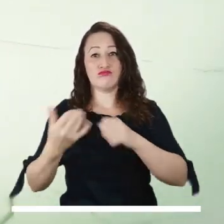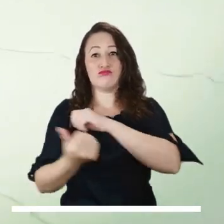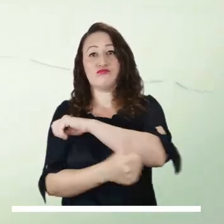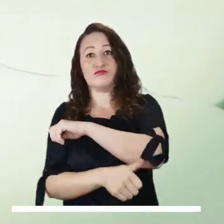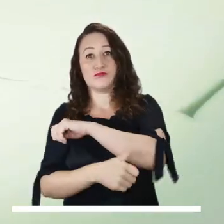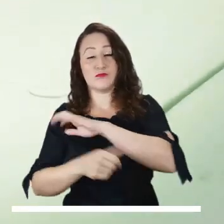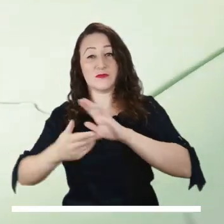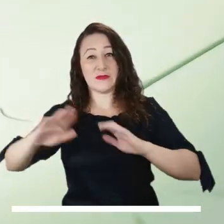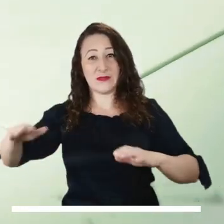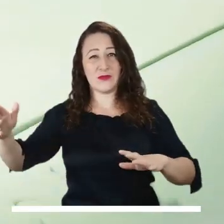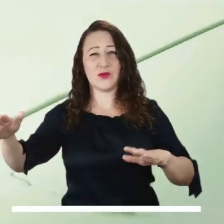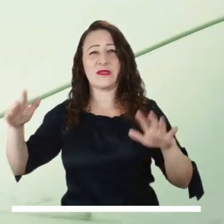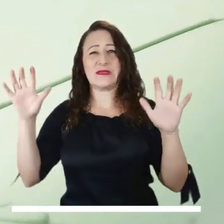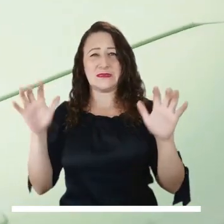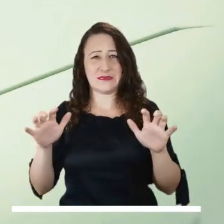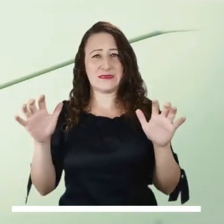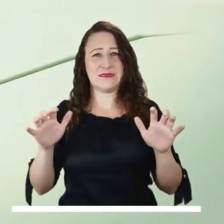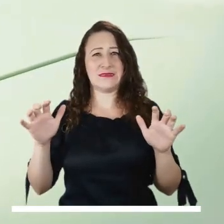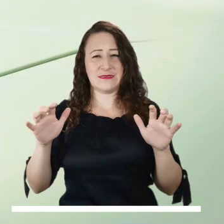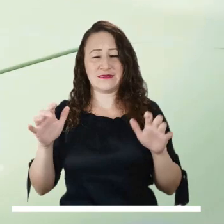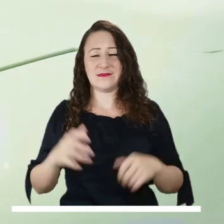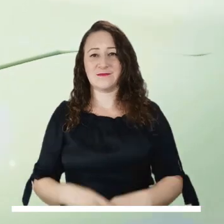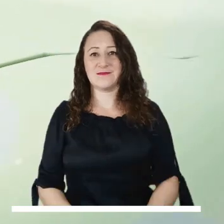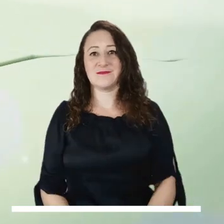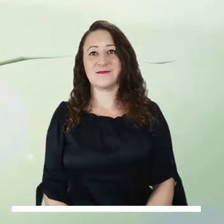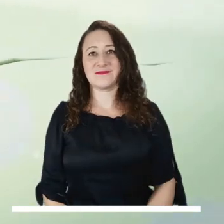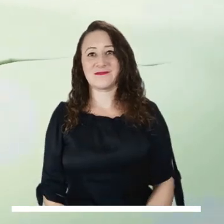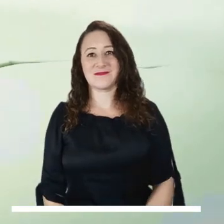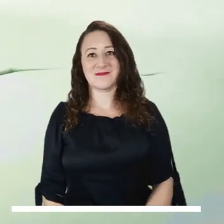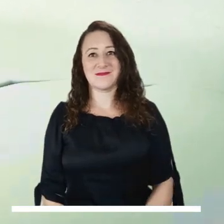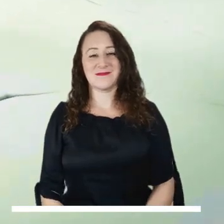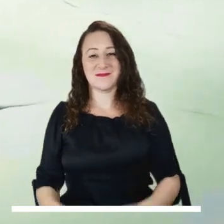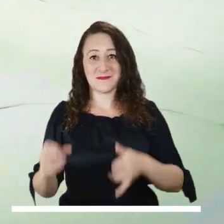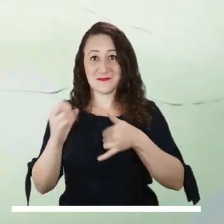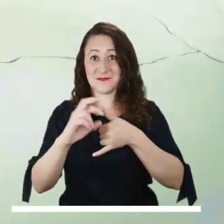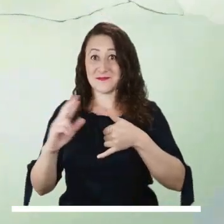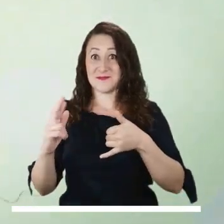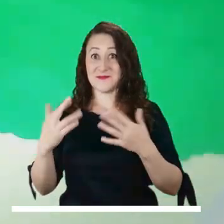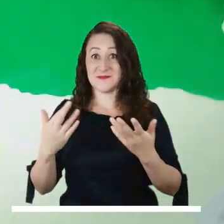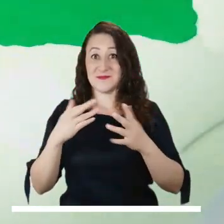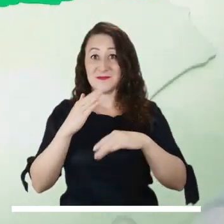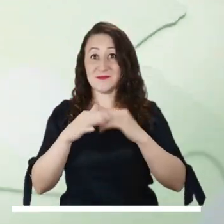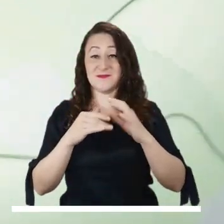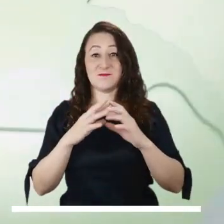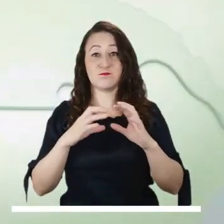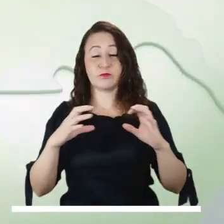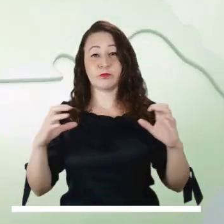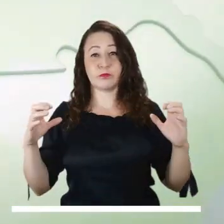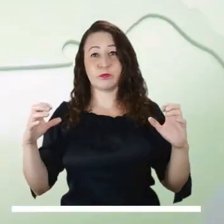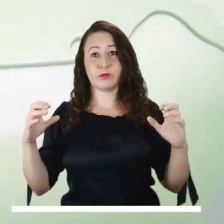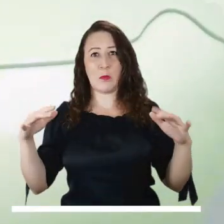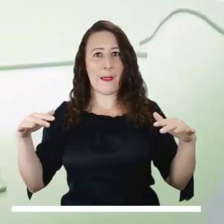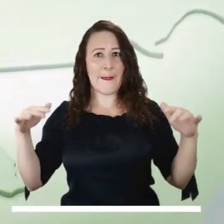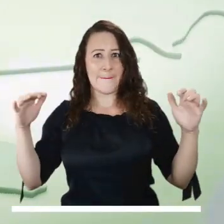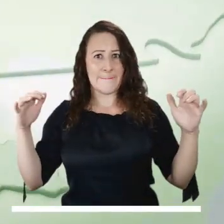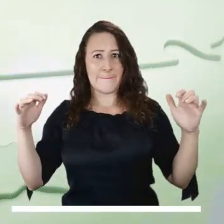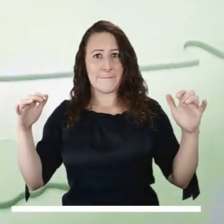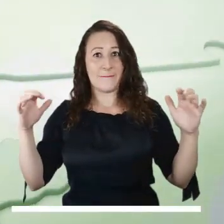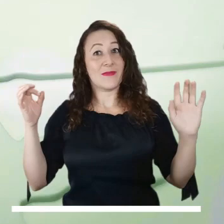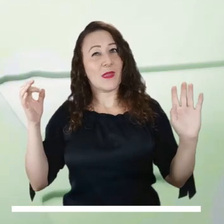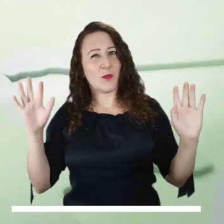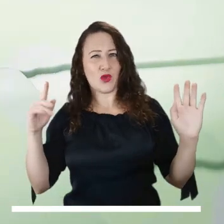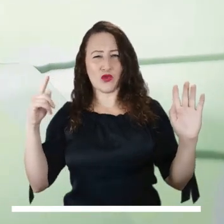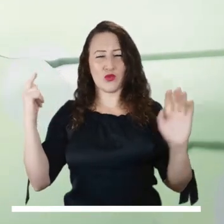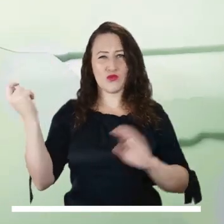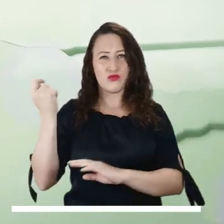región andina y se esperan algunas lluvias sobre huila cundinamarca boyacá y antioquia la orinoquía espera